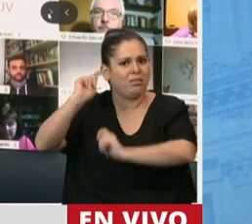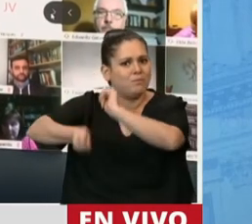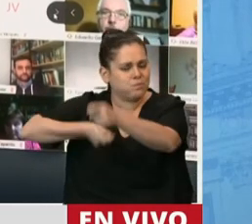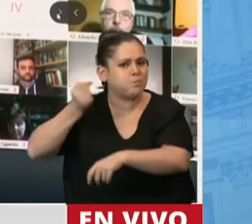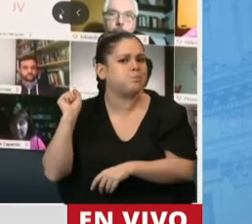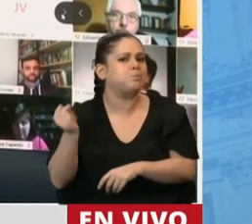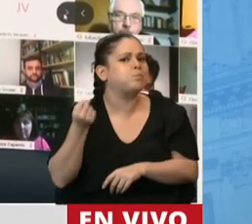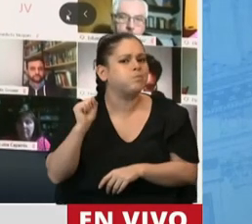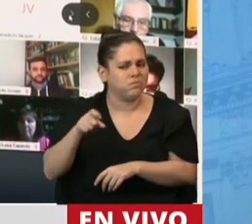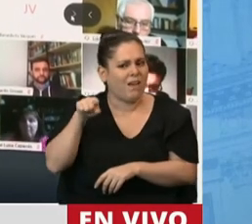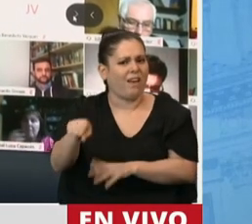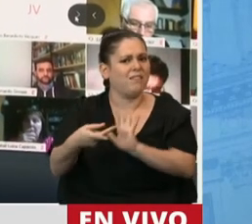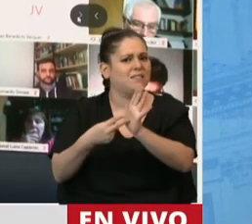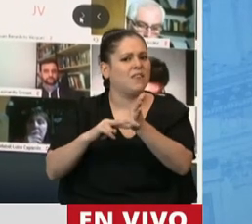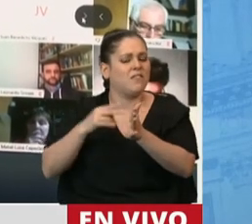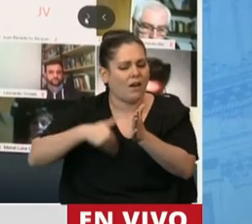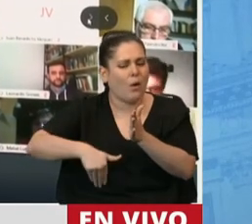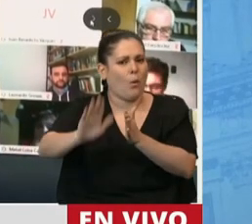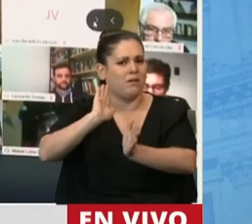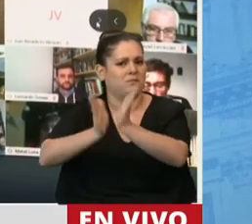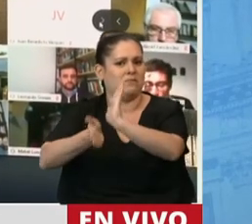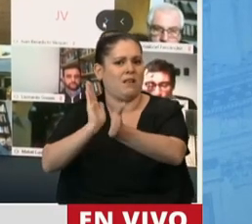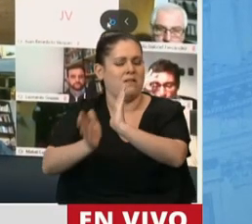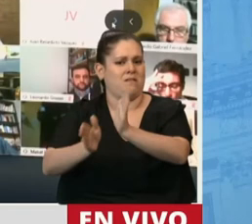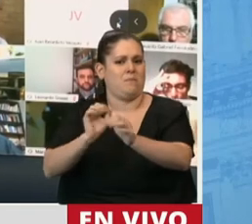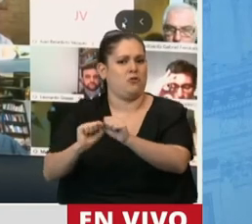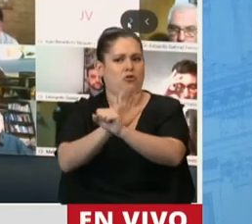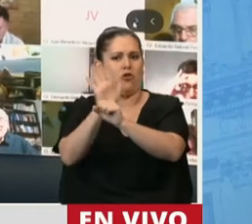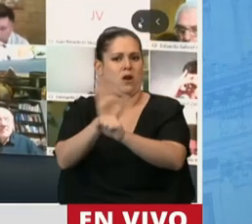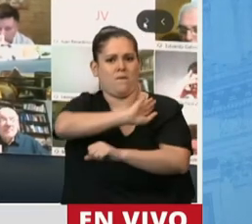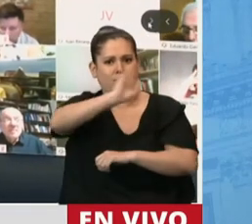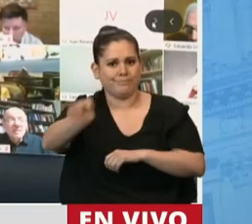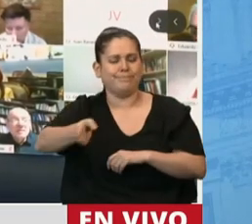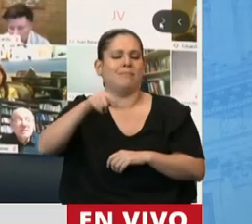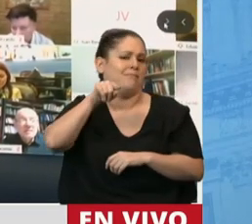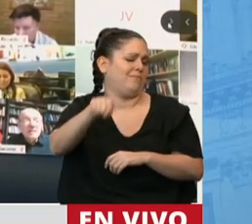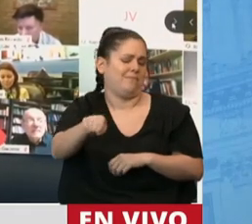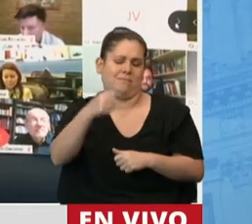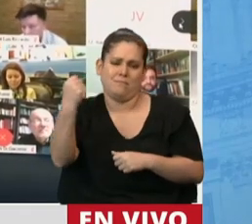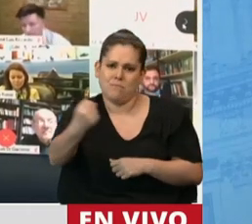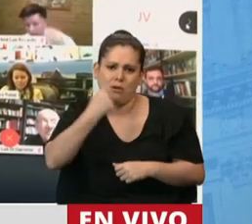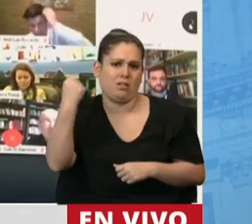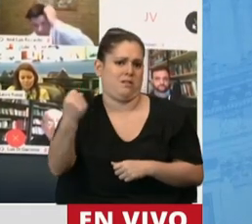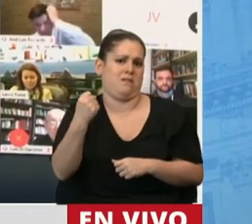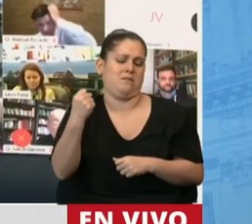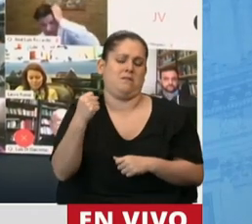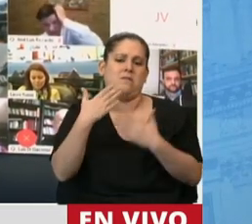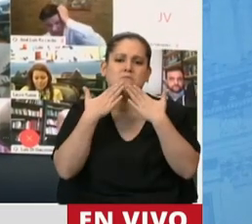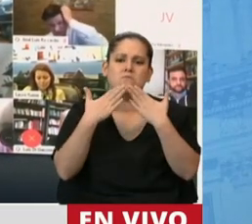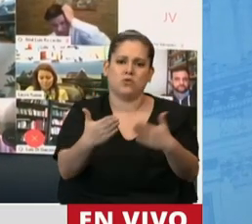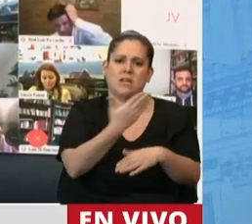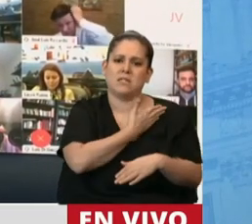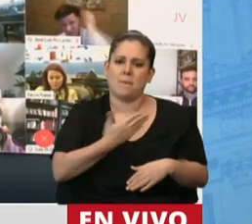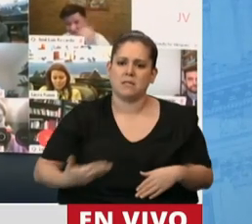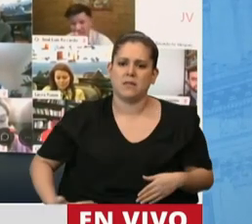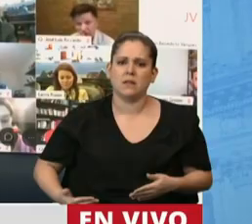que va a significar la transfusión de plasma para poder combatir este virus. Muchísimas gracias, señor